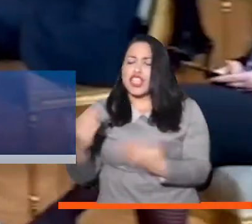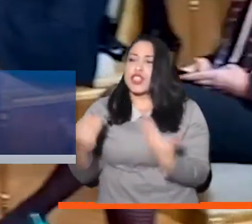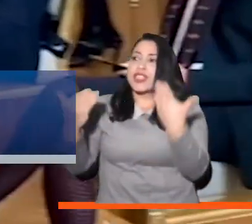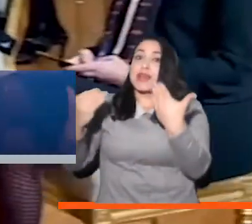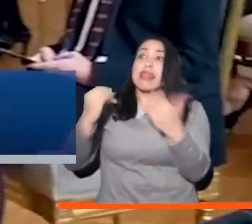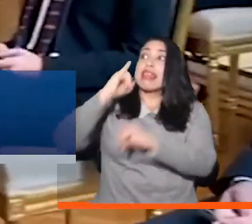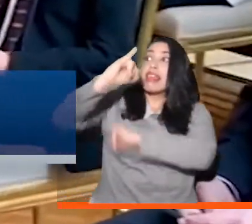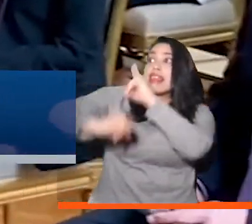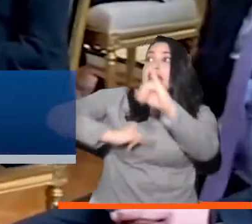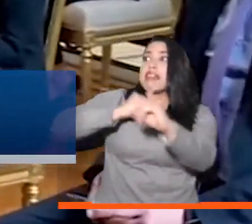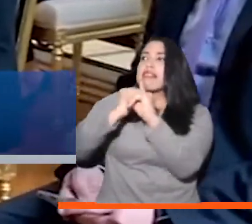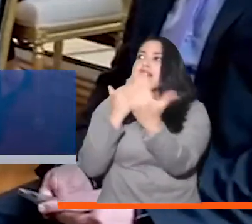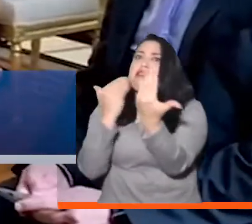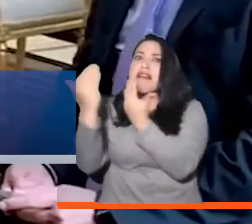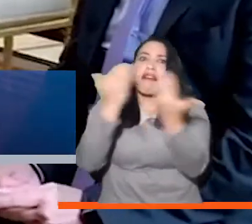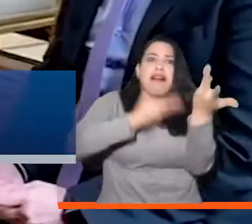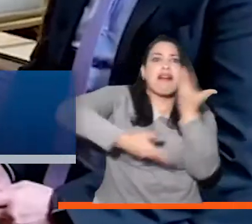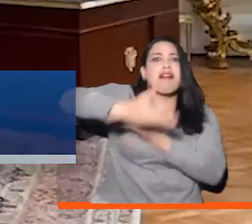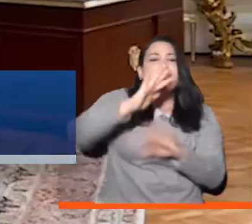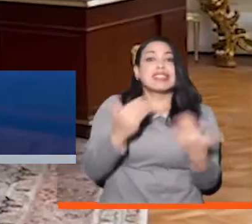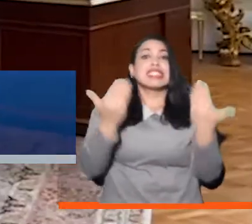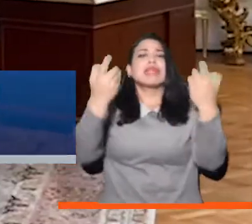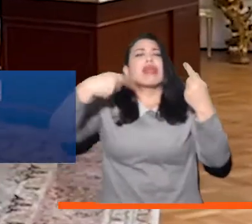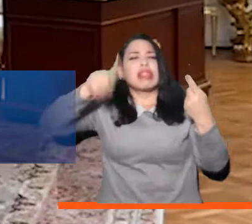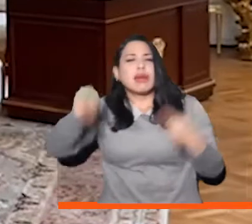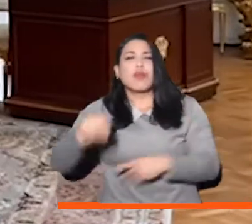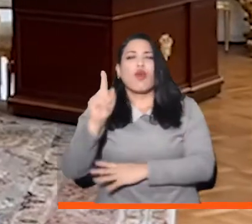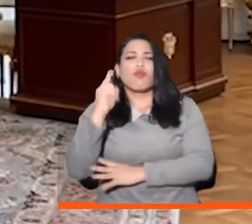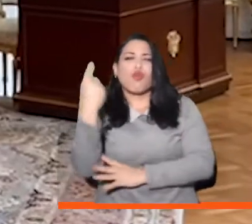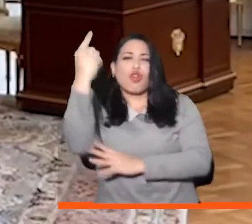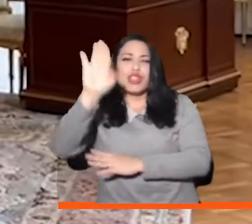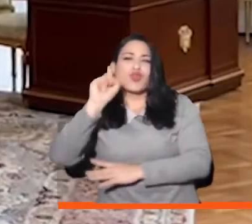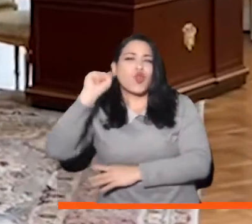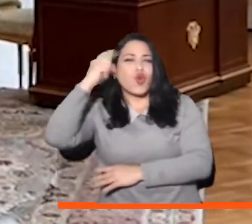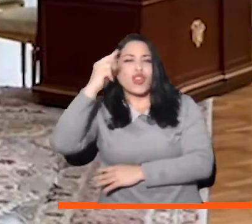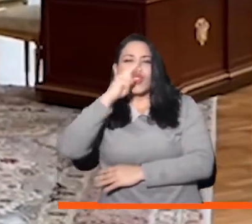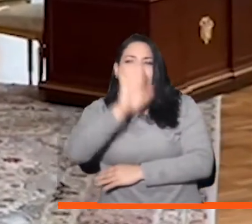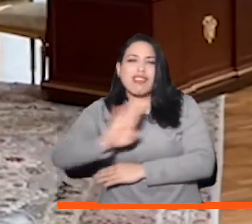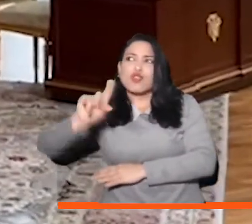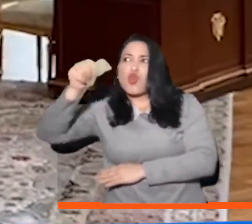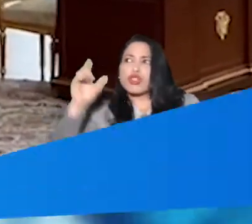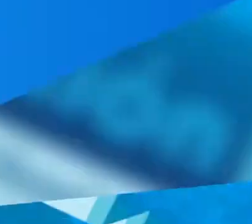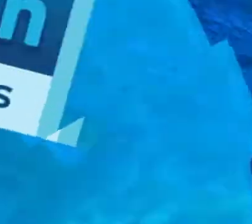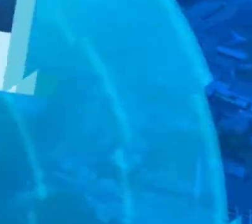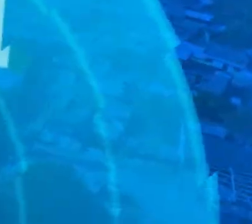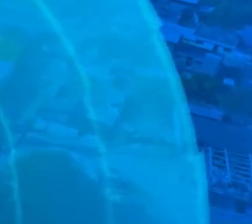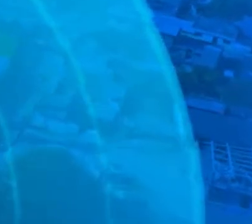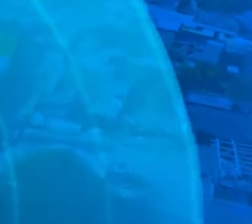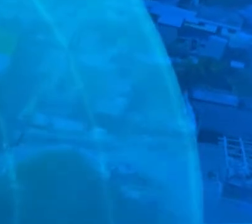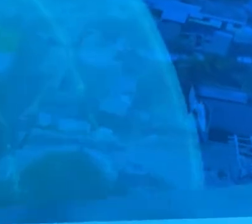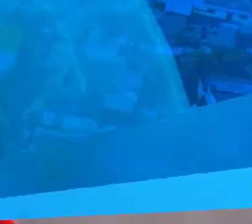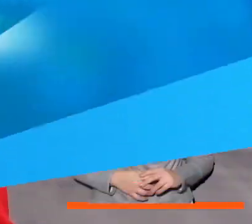permitirá fortalecer las relaciones interinstitucionales así como la política migratoria del gobierno